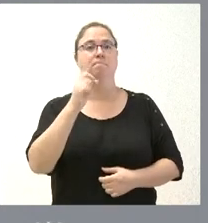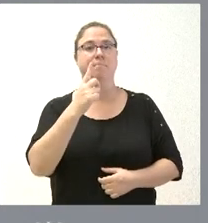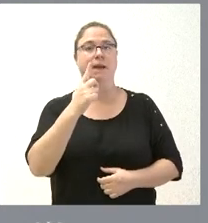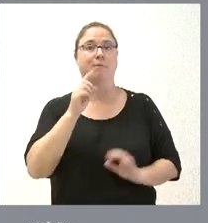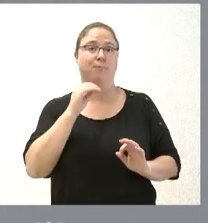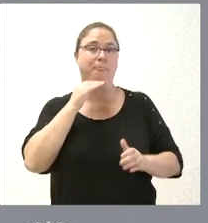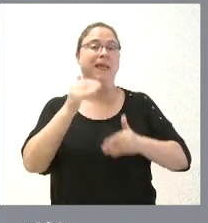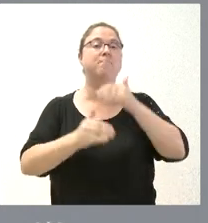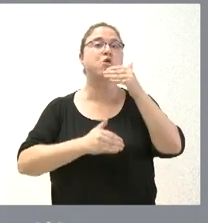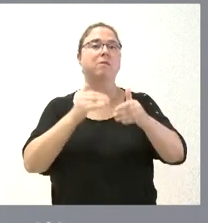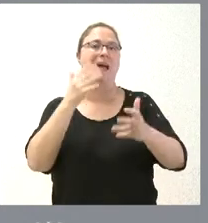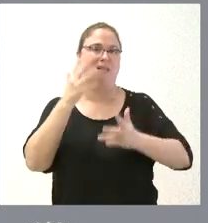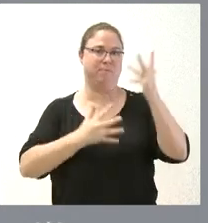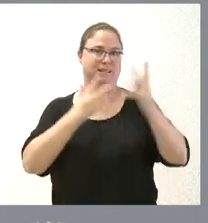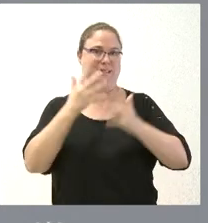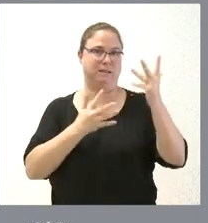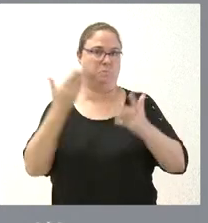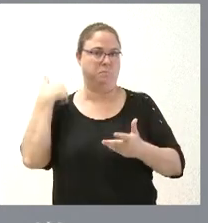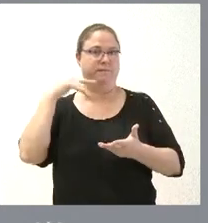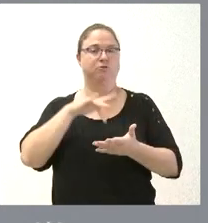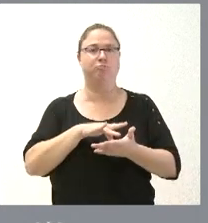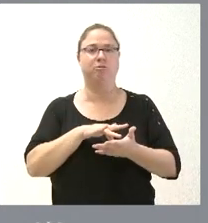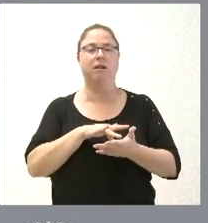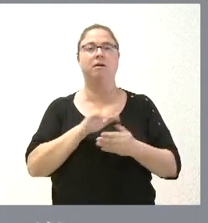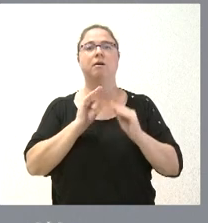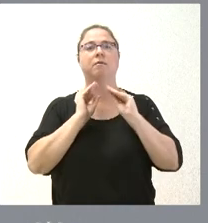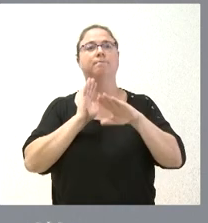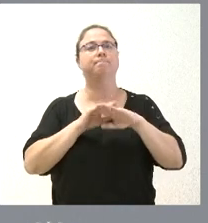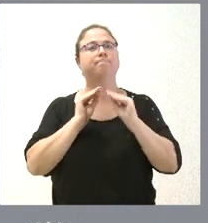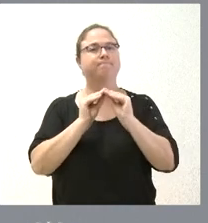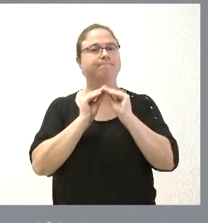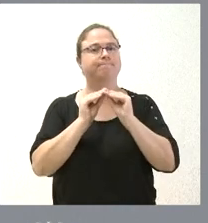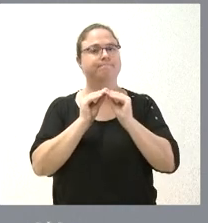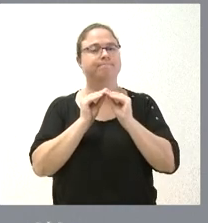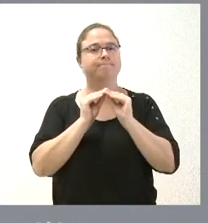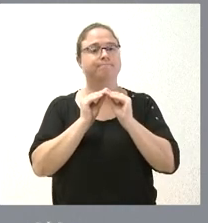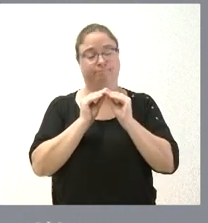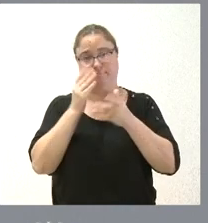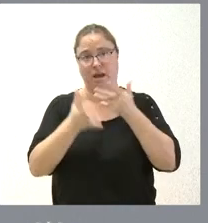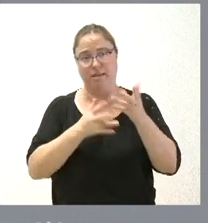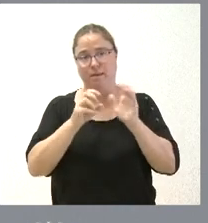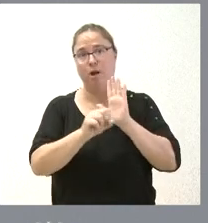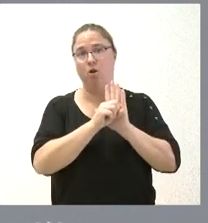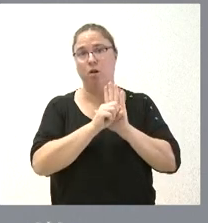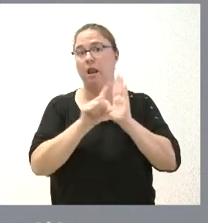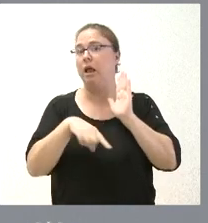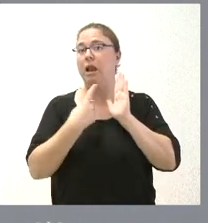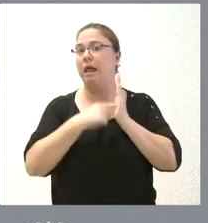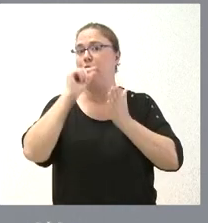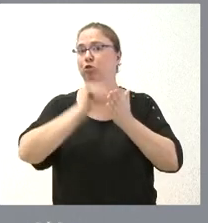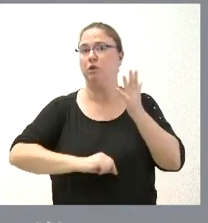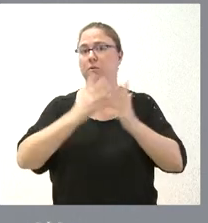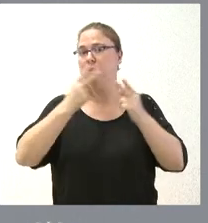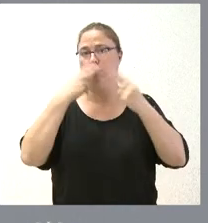procedimiento administrativo que se llevó a cabo para realizar esta actuación es el que figura en la Ley de Contratos de las